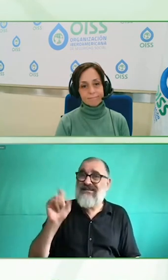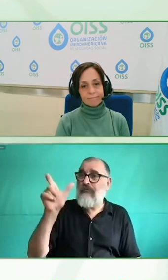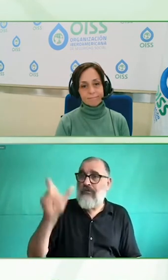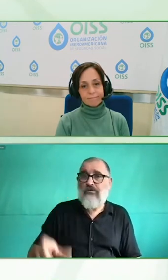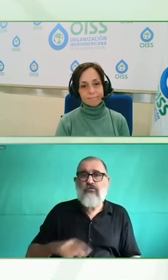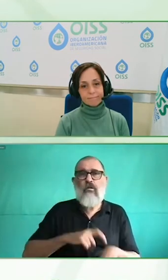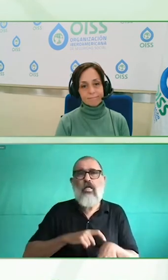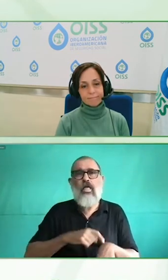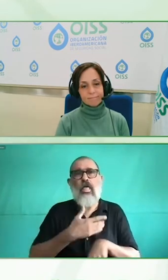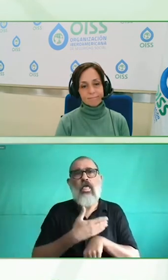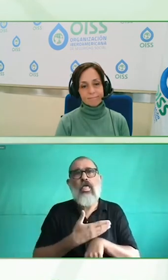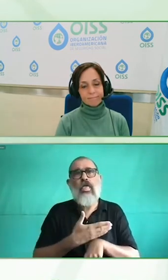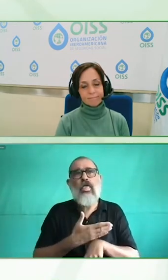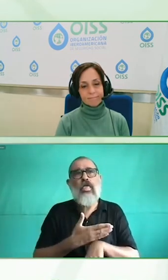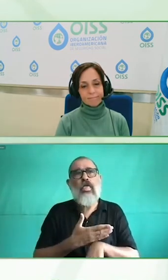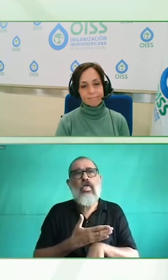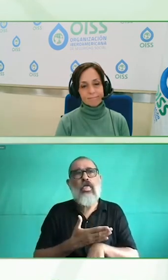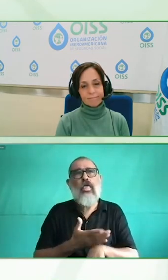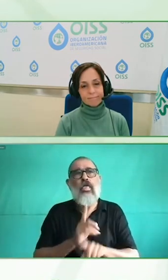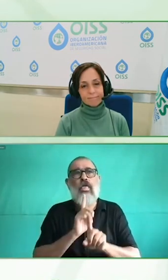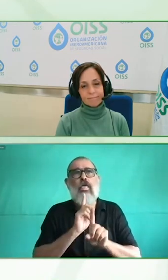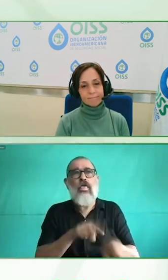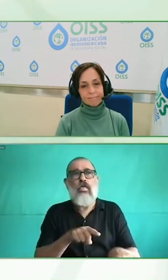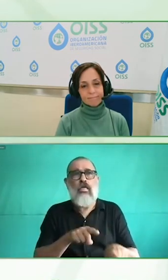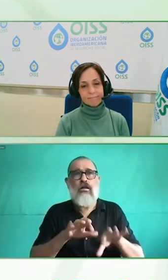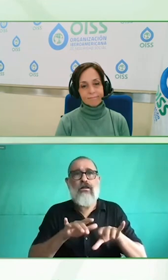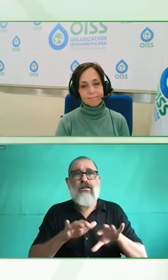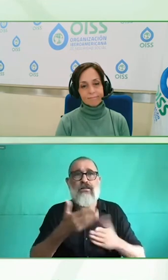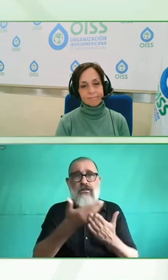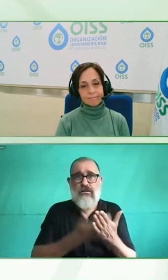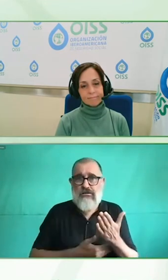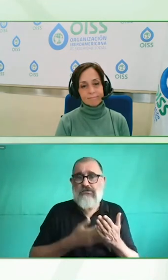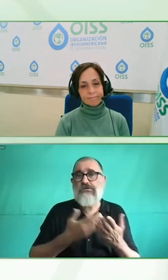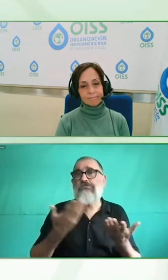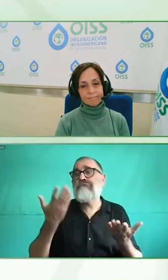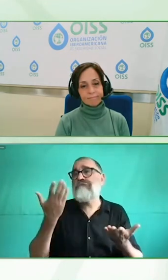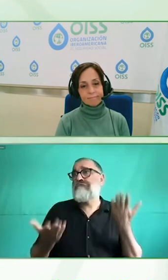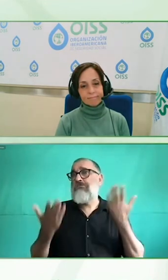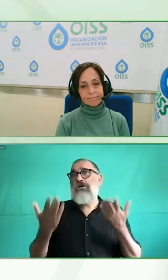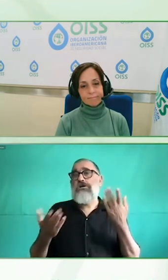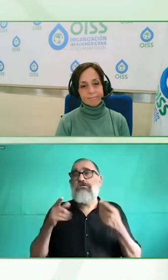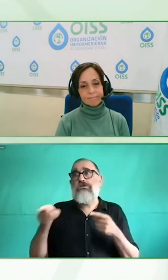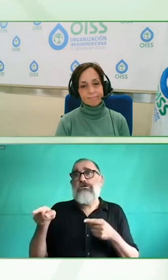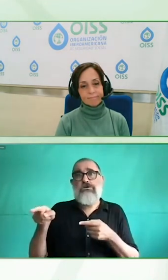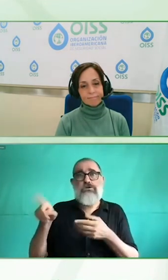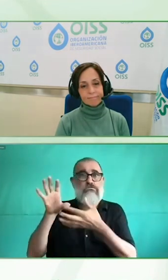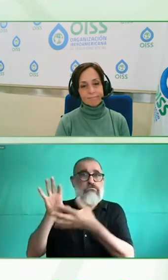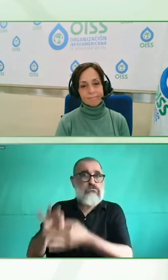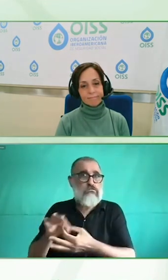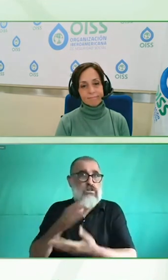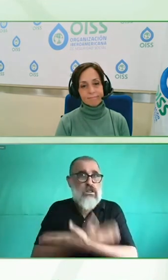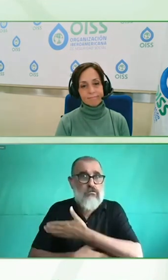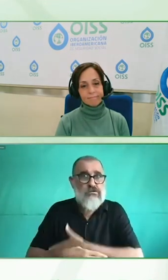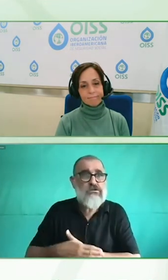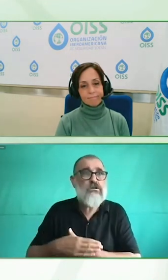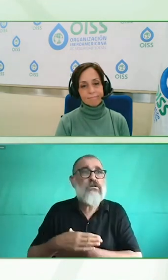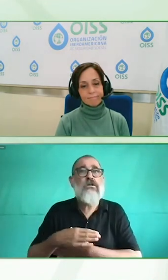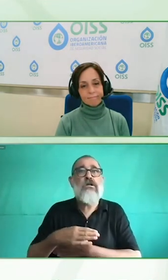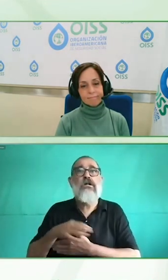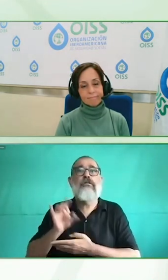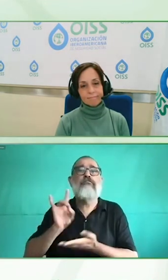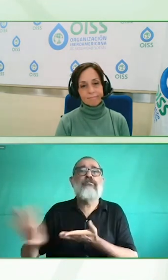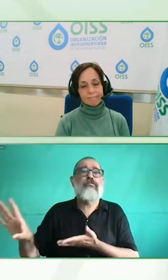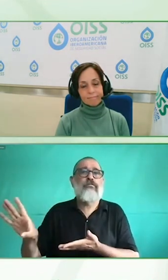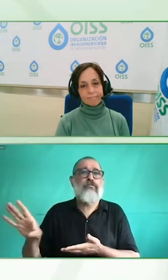entender qué es lo que tenemos que hacer para cambiar sobre todo evitando sesgos y que esos sesgos lo que hagan es perpetuar vulnerabilidades